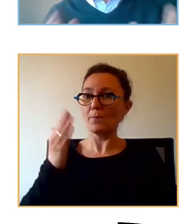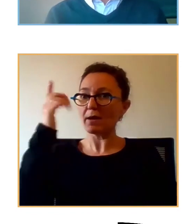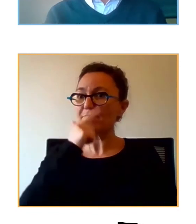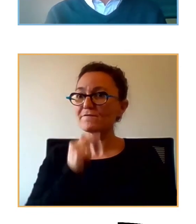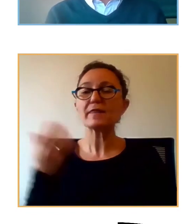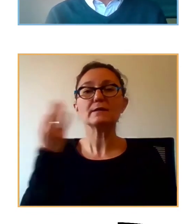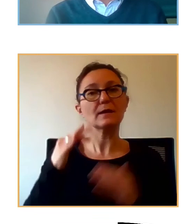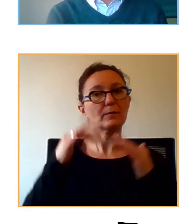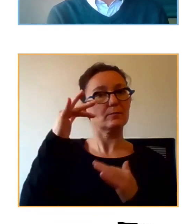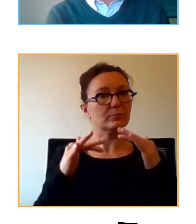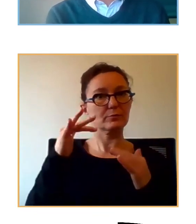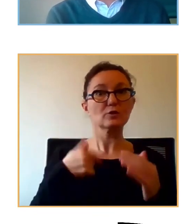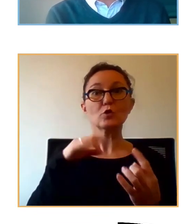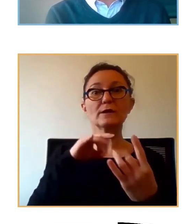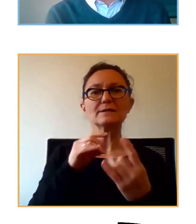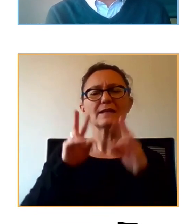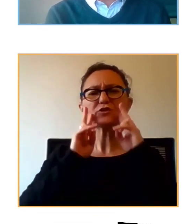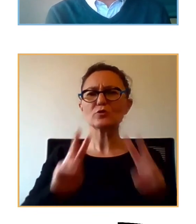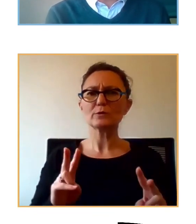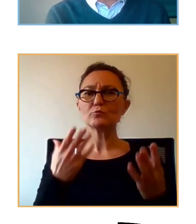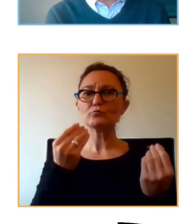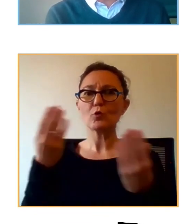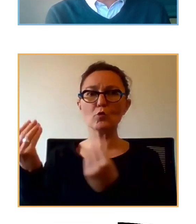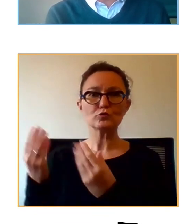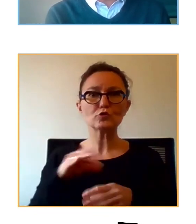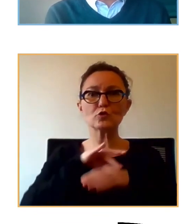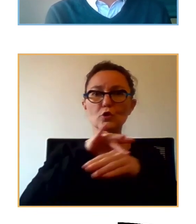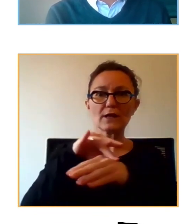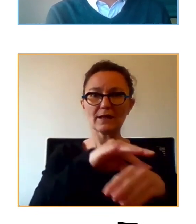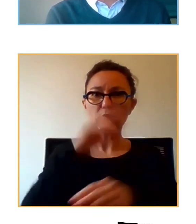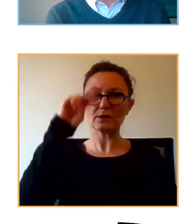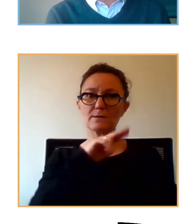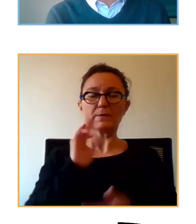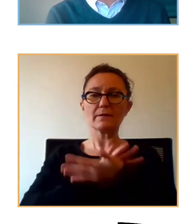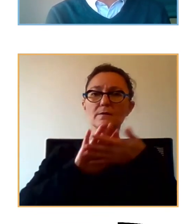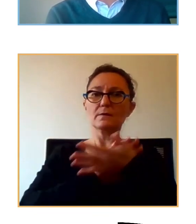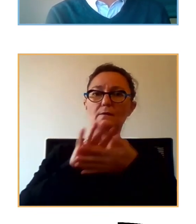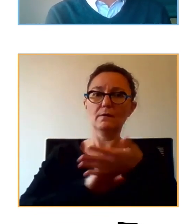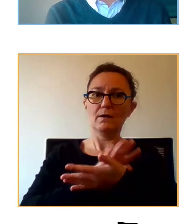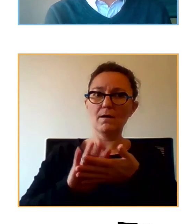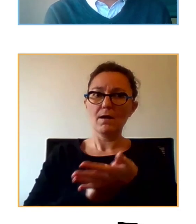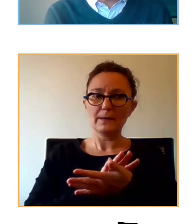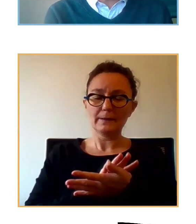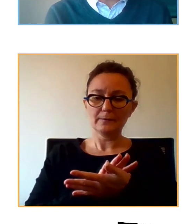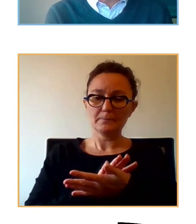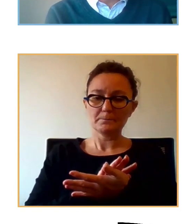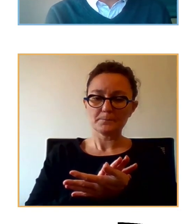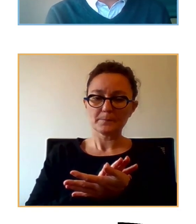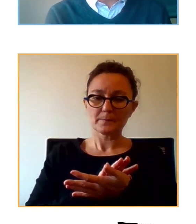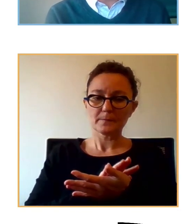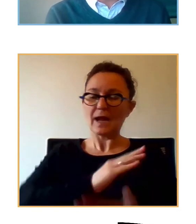En el chat estoy viendo que muchos orientadores y padres están hablando de cómo acceder a ayuda